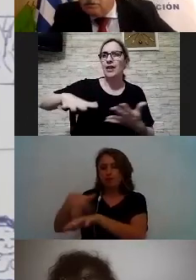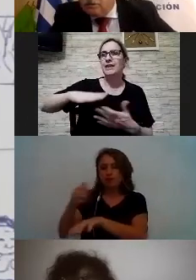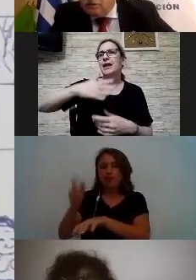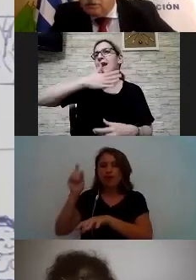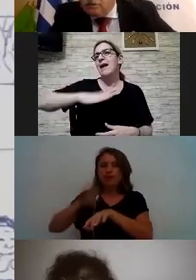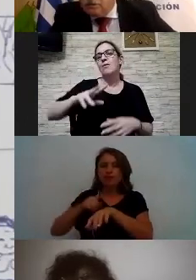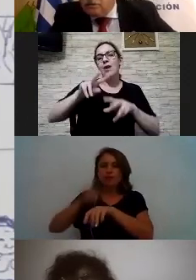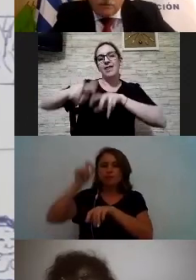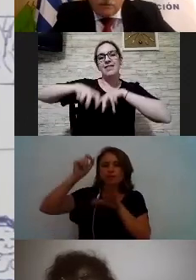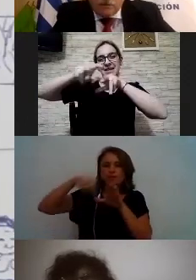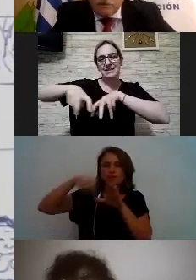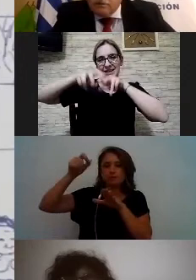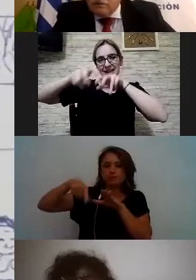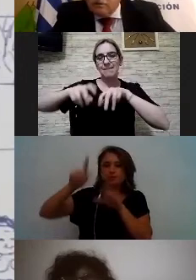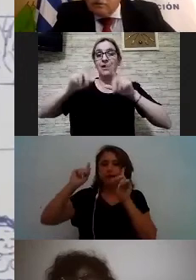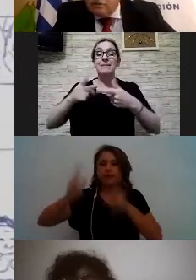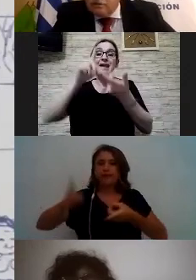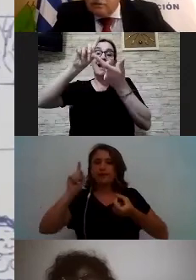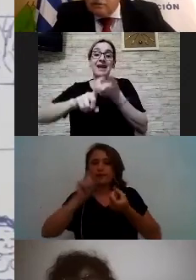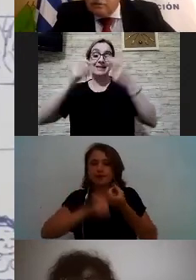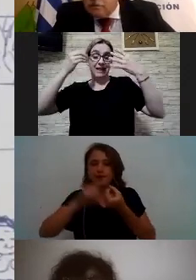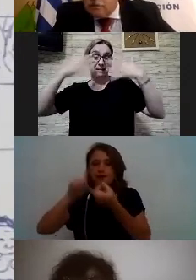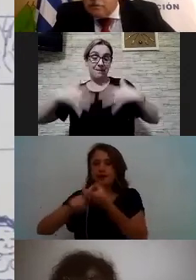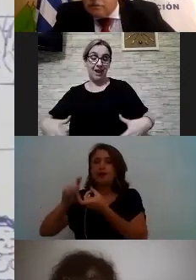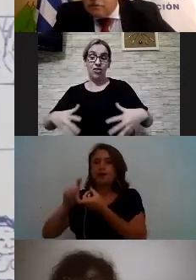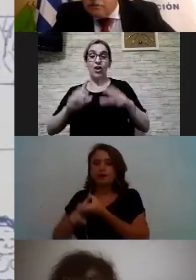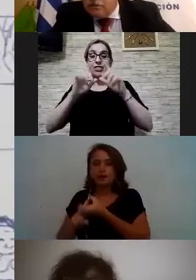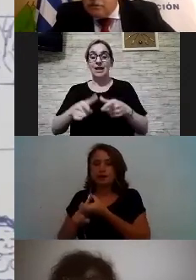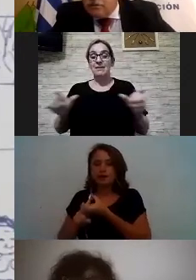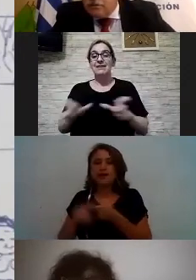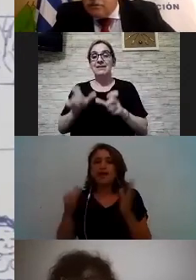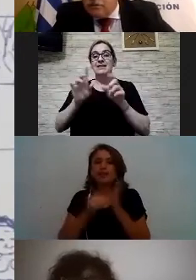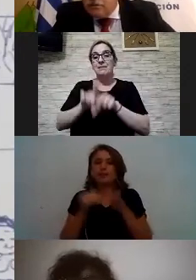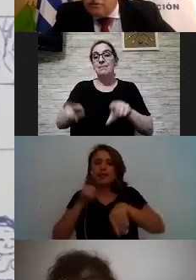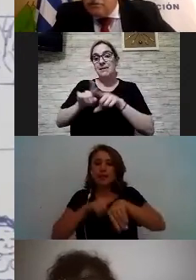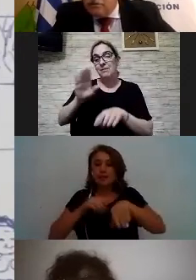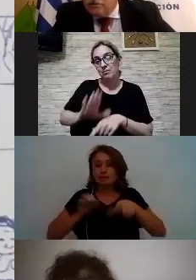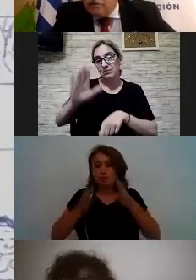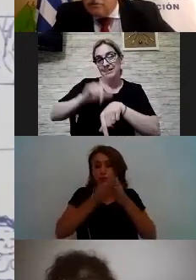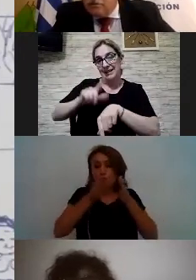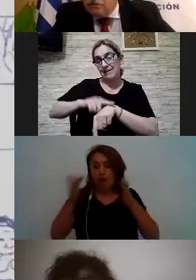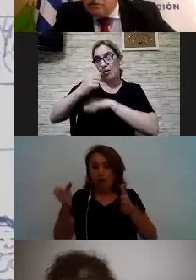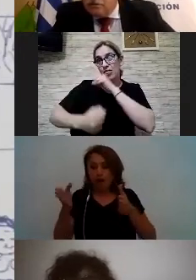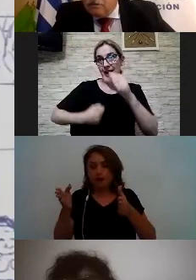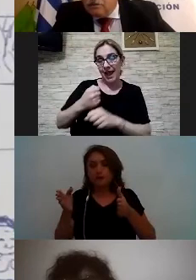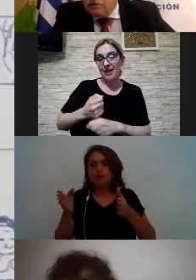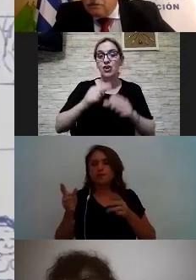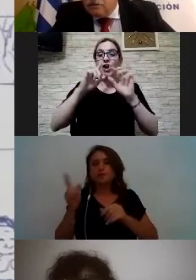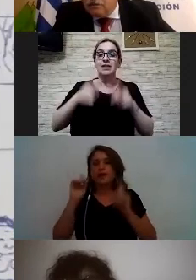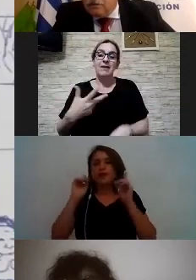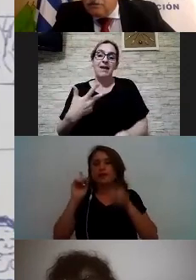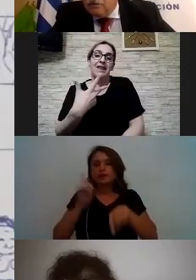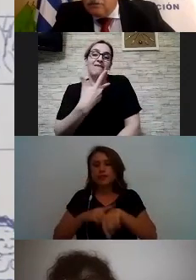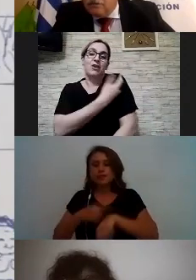también los casamientos porque se hacen en determinados tiempos del año la época de la vacunación